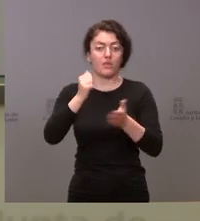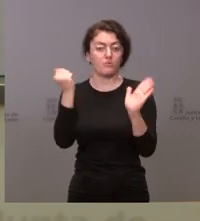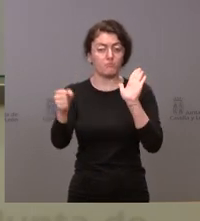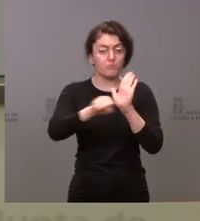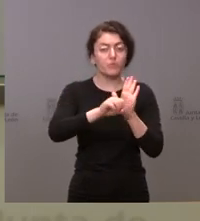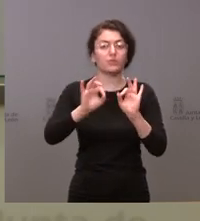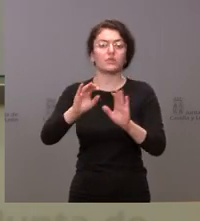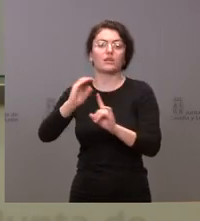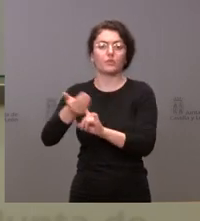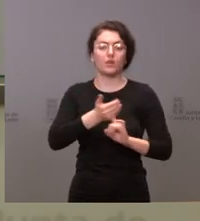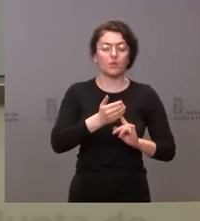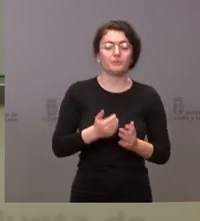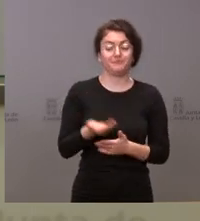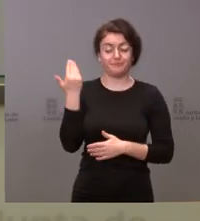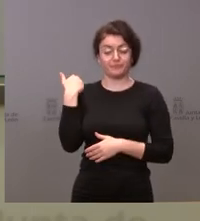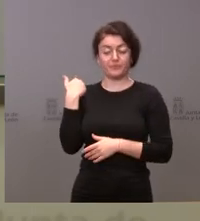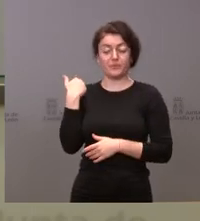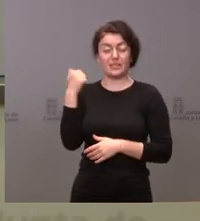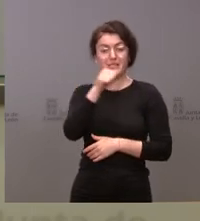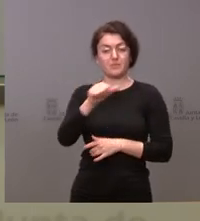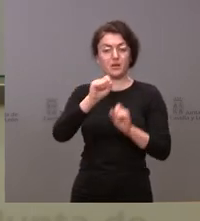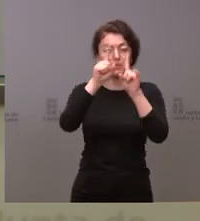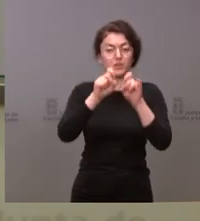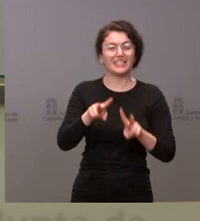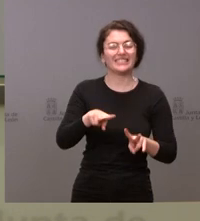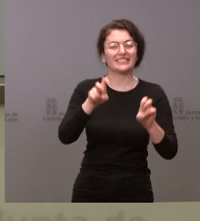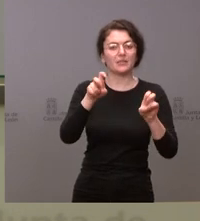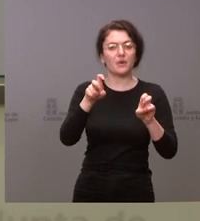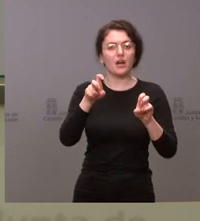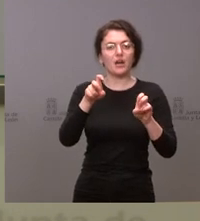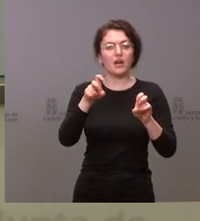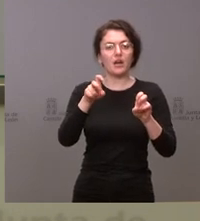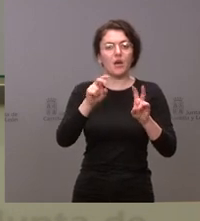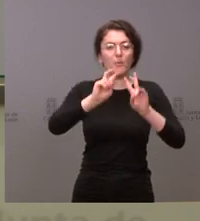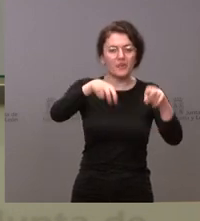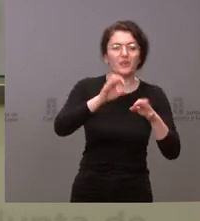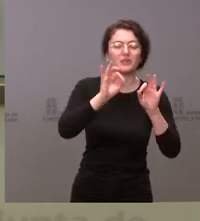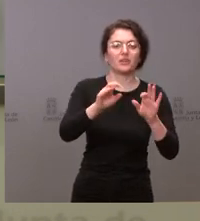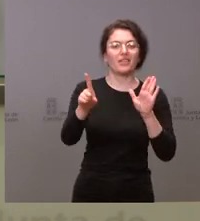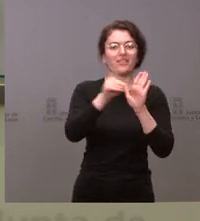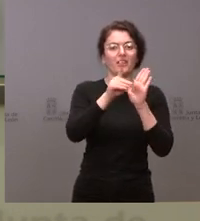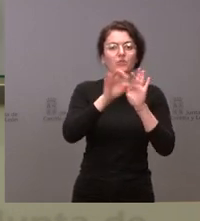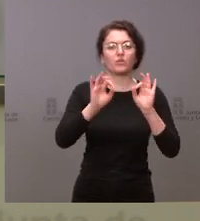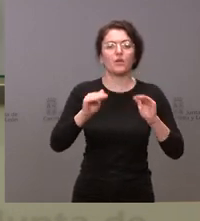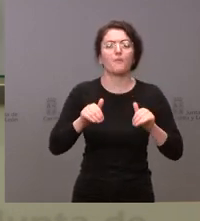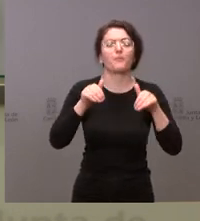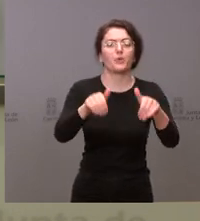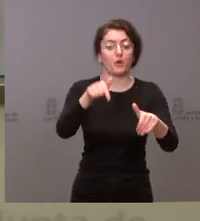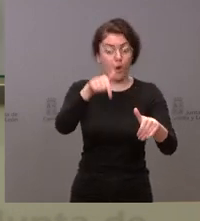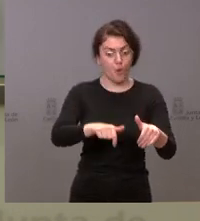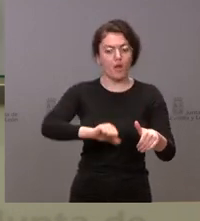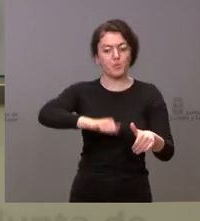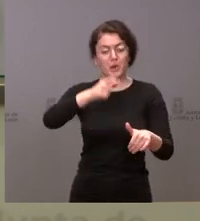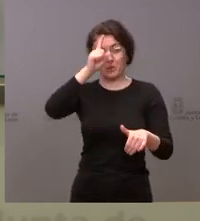Sí, le preguntaba también la semana pasada sobre la modificación del decreto de prórroga que hoy se ha aprobado. No sé si nos puede